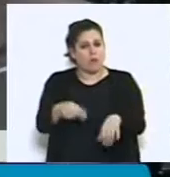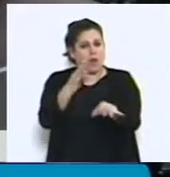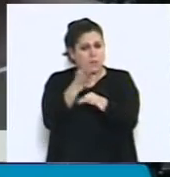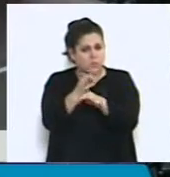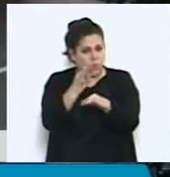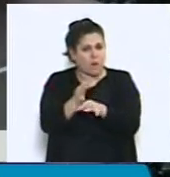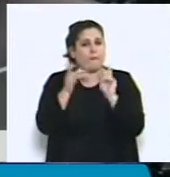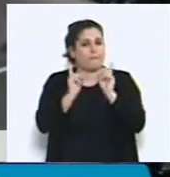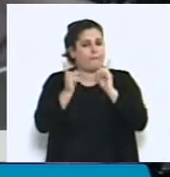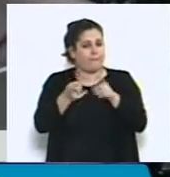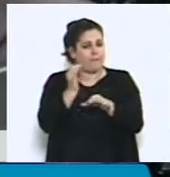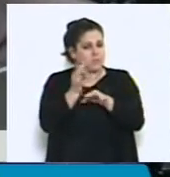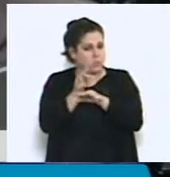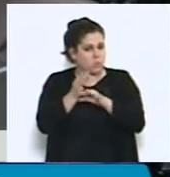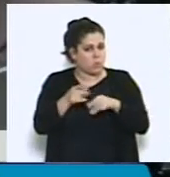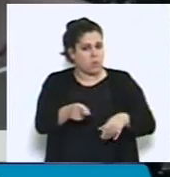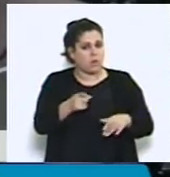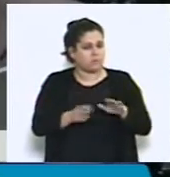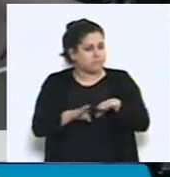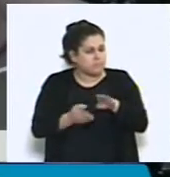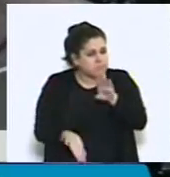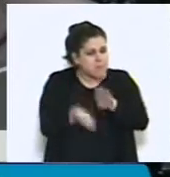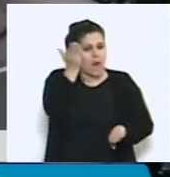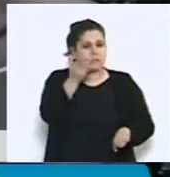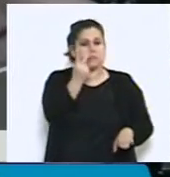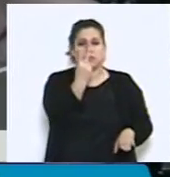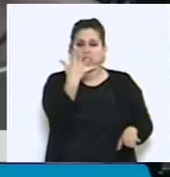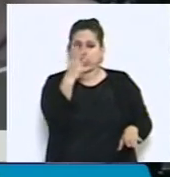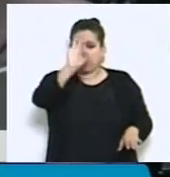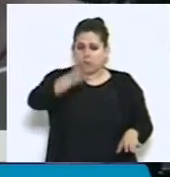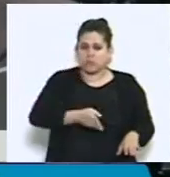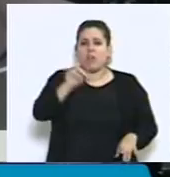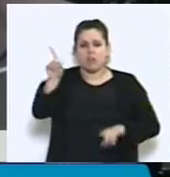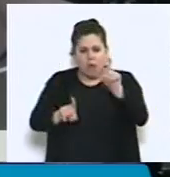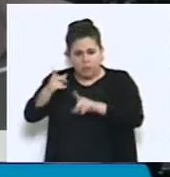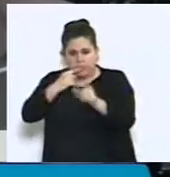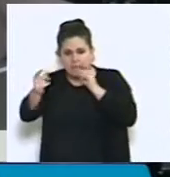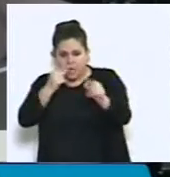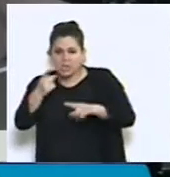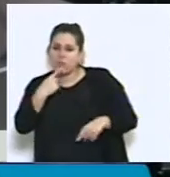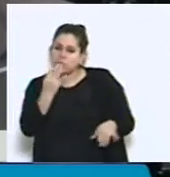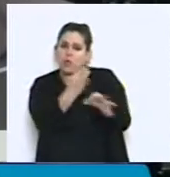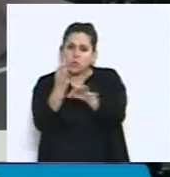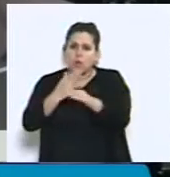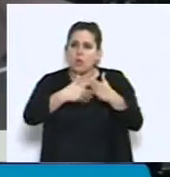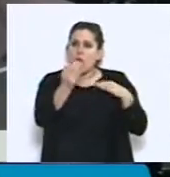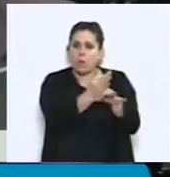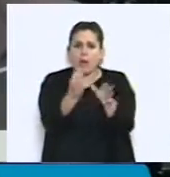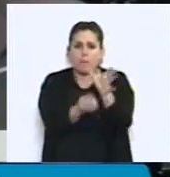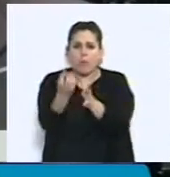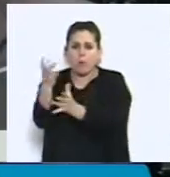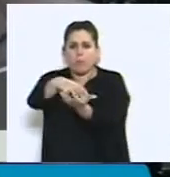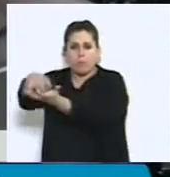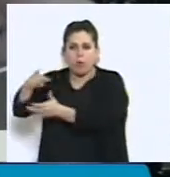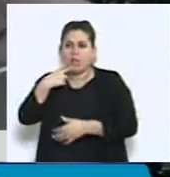mantenido en las escuelas ha superado el 25%. Y algunos se quejan porque hay que construir más escuelas y hay que construir más aulas.